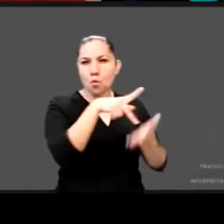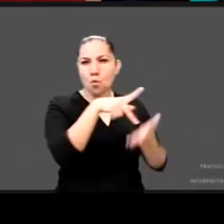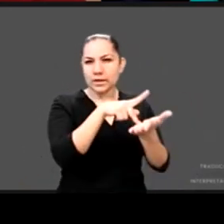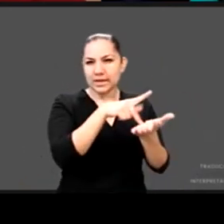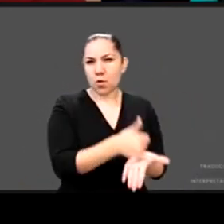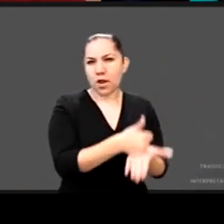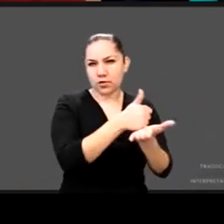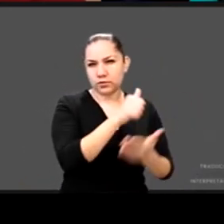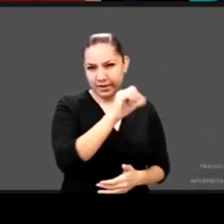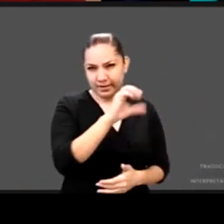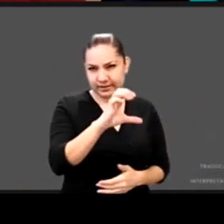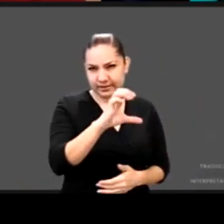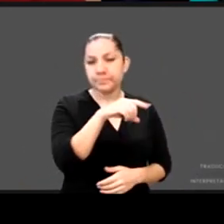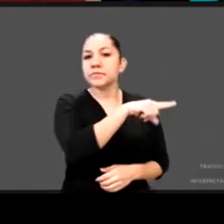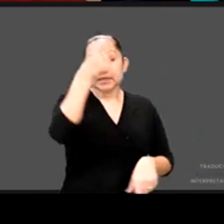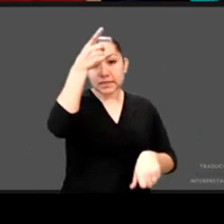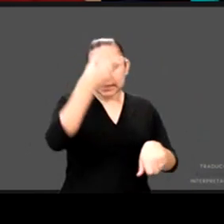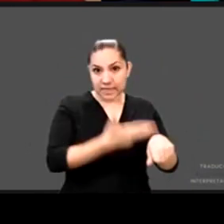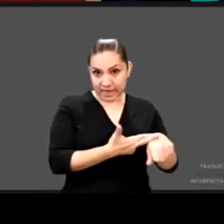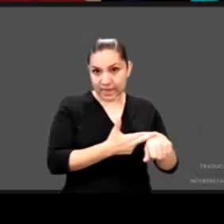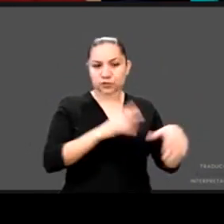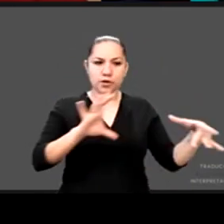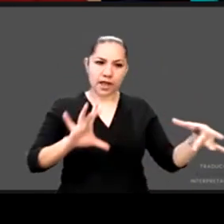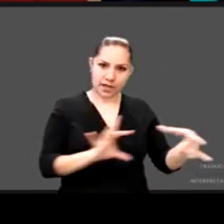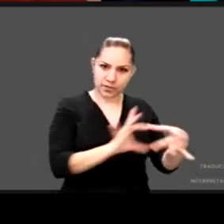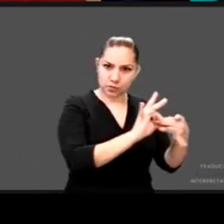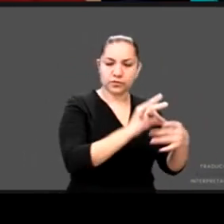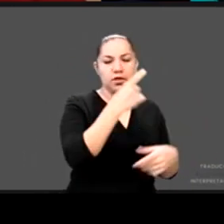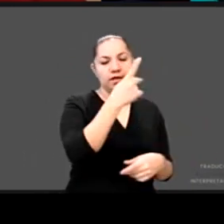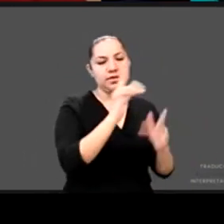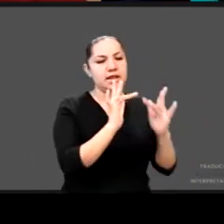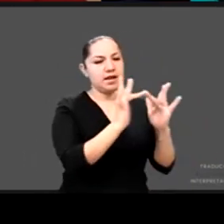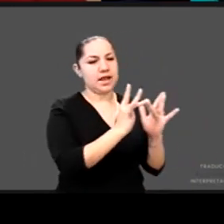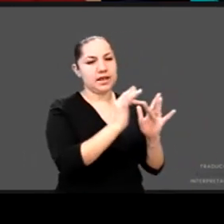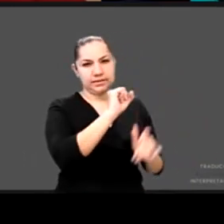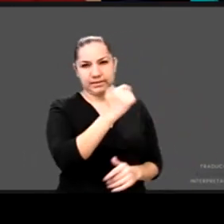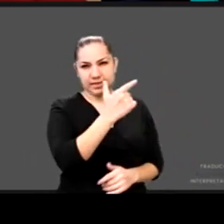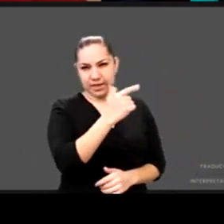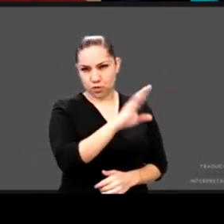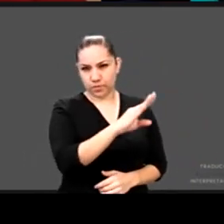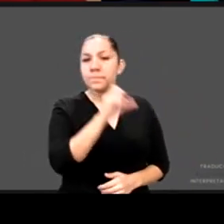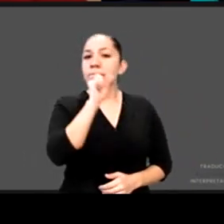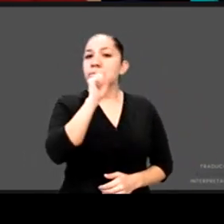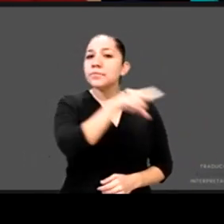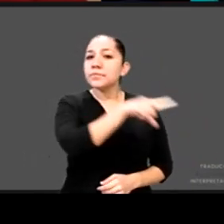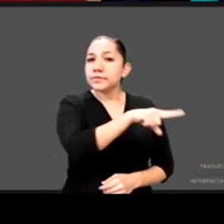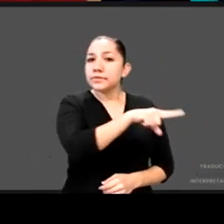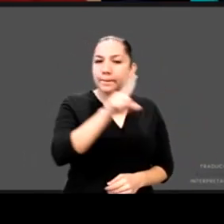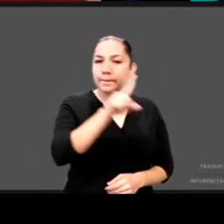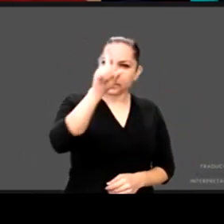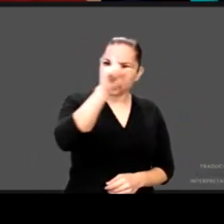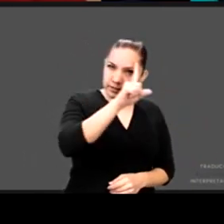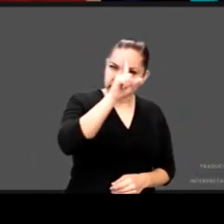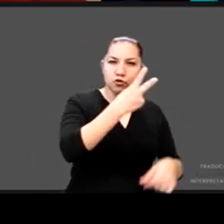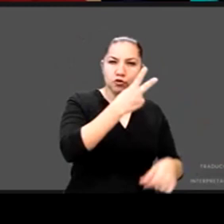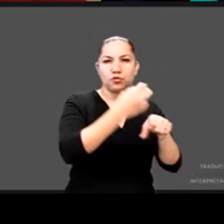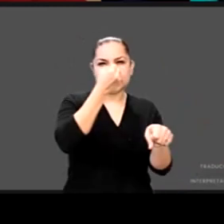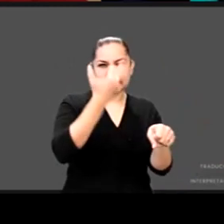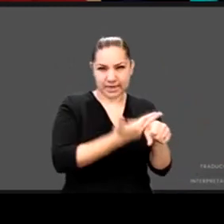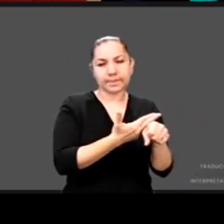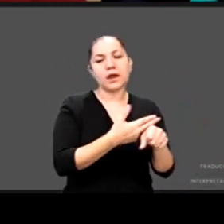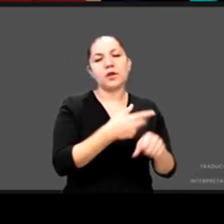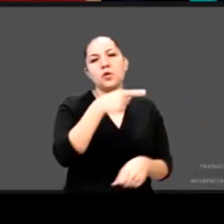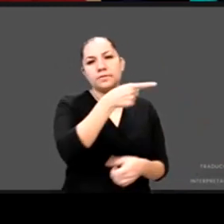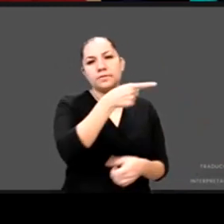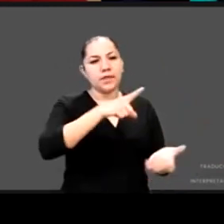general adjunta de enlace con el Senado en la SEPA. Además colaboró como asesora del subsecretario de Política Sectorial en la